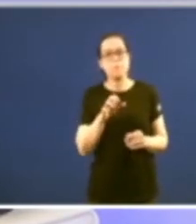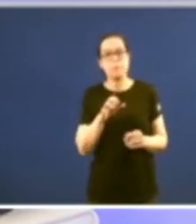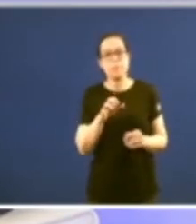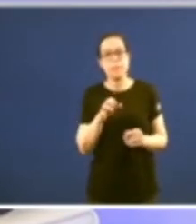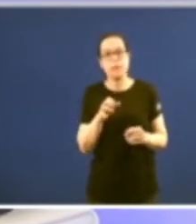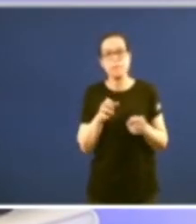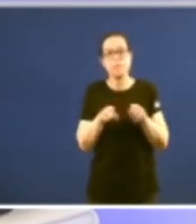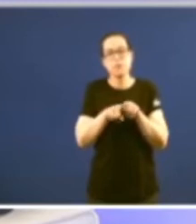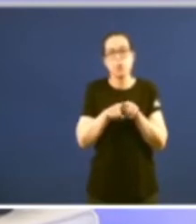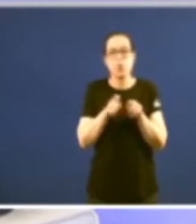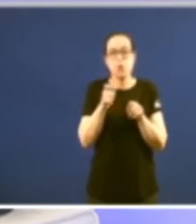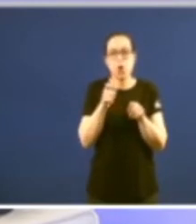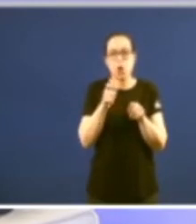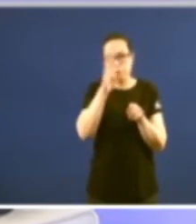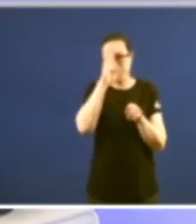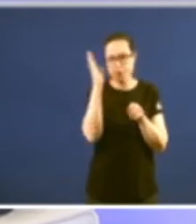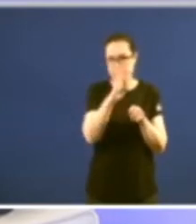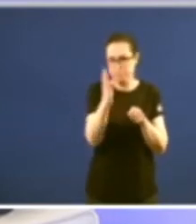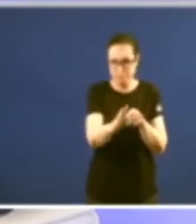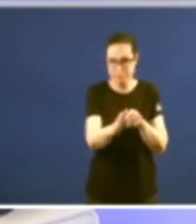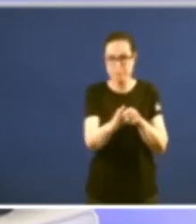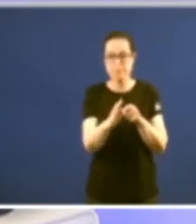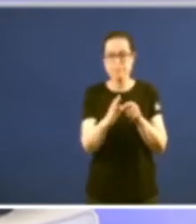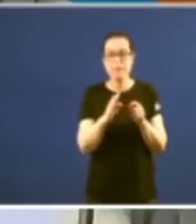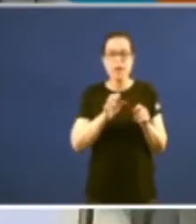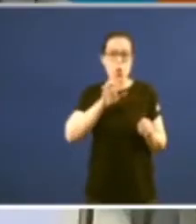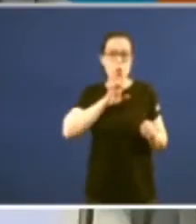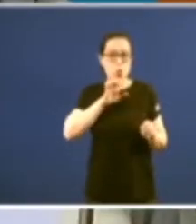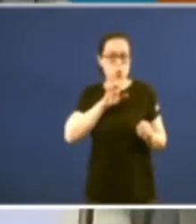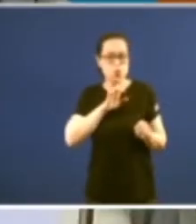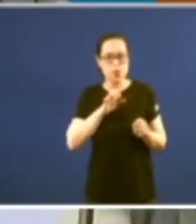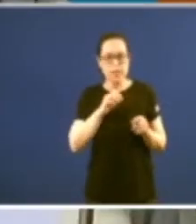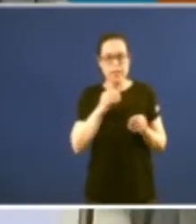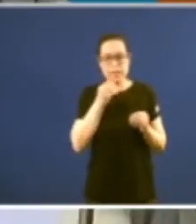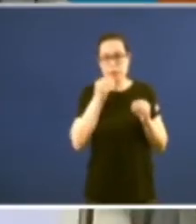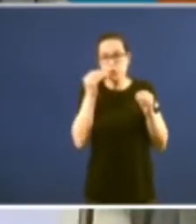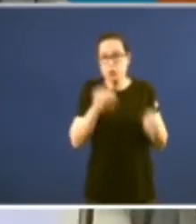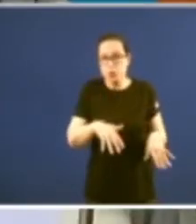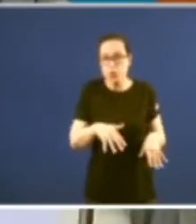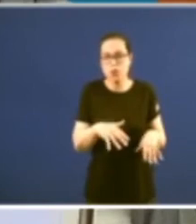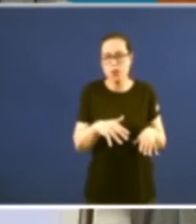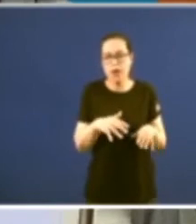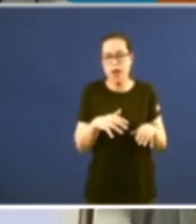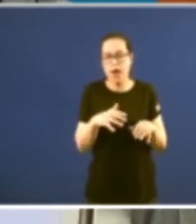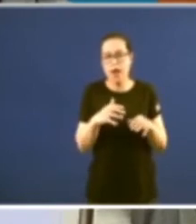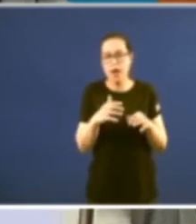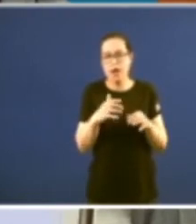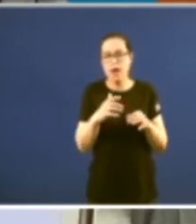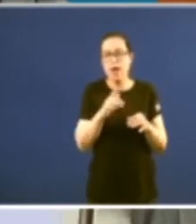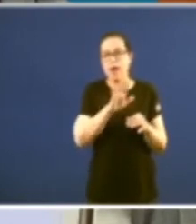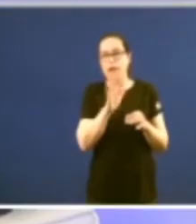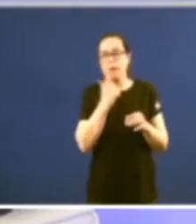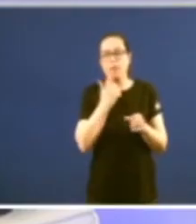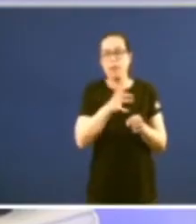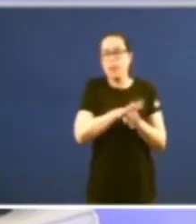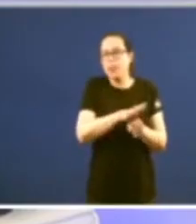líneas torcidas moitas veces é curioso como a historia acaba saindo por sitios que